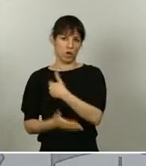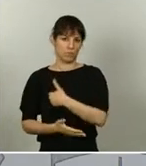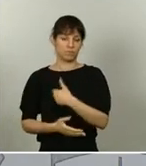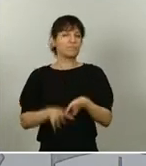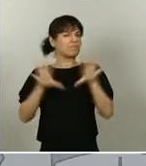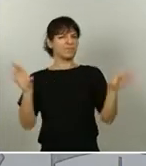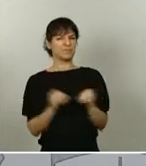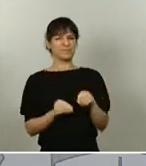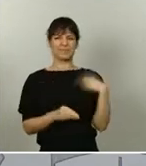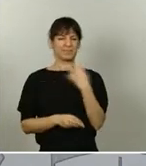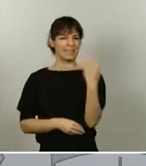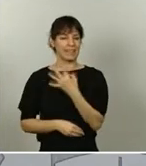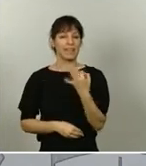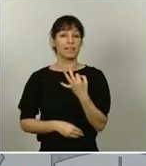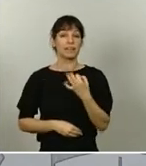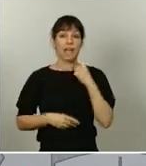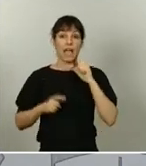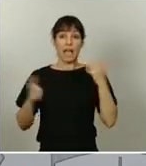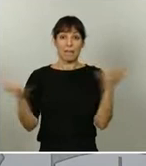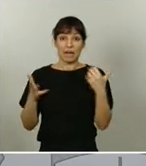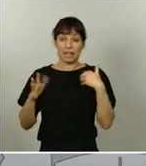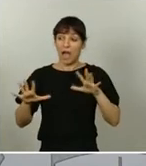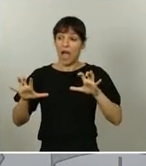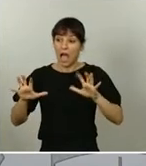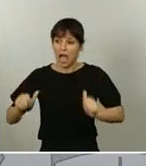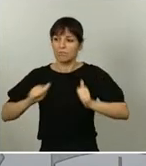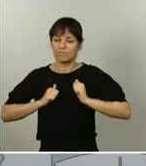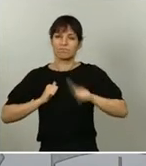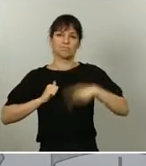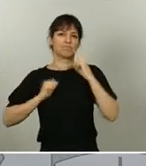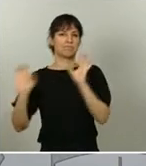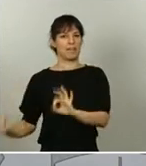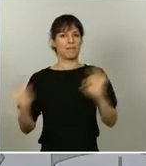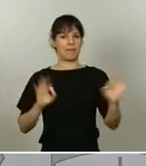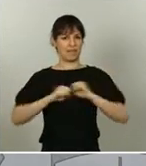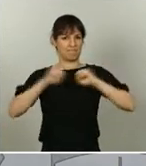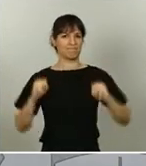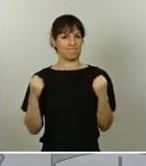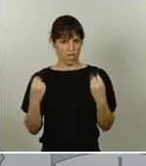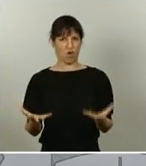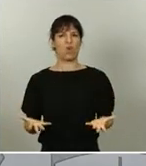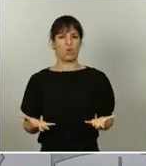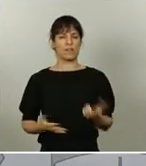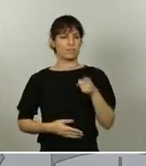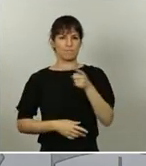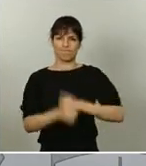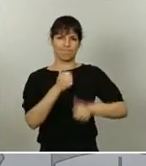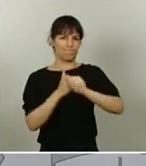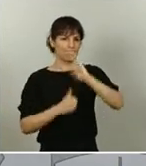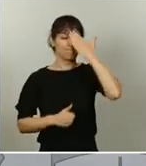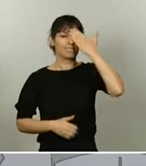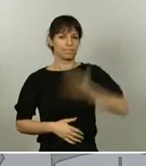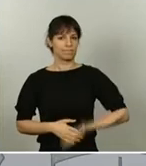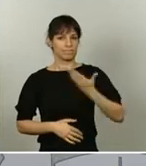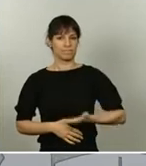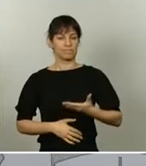de la emergencia para prepararnos mejor. Esa debe ser la máxima que nos guíe, que guíe al conjunto de fuerzas